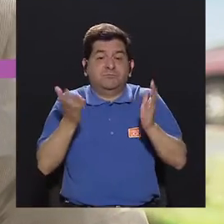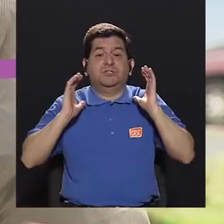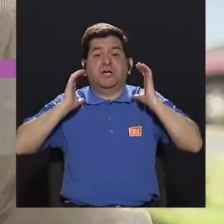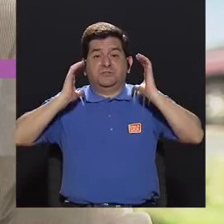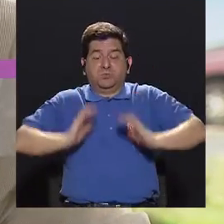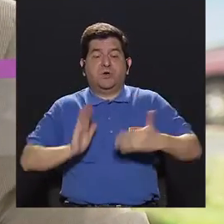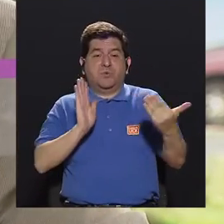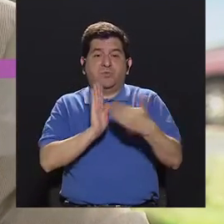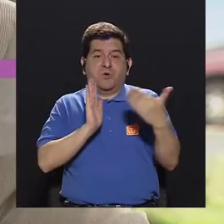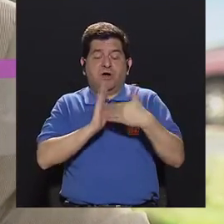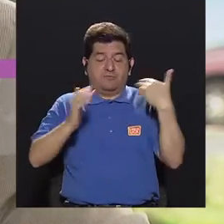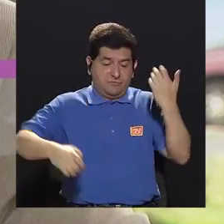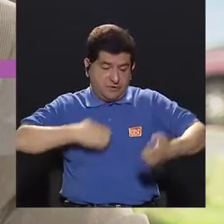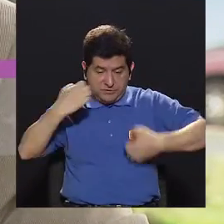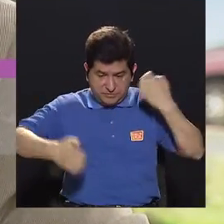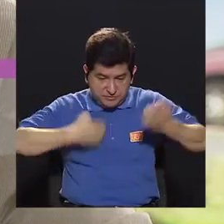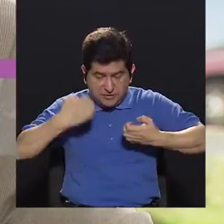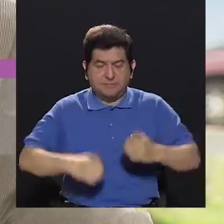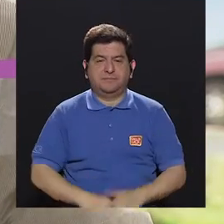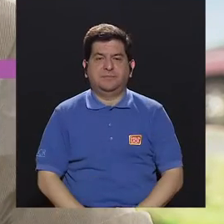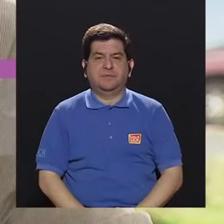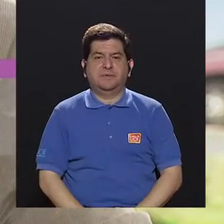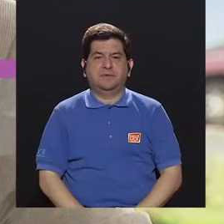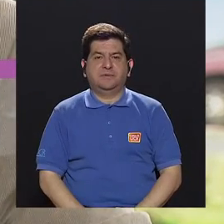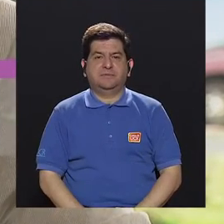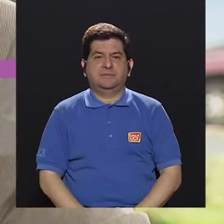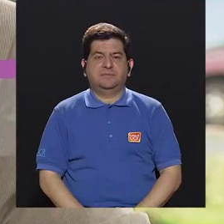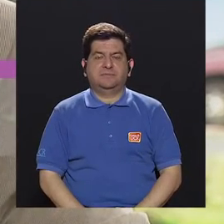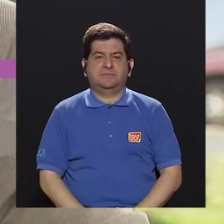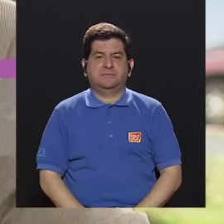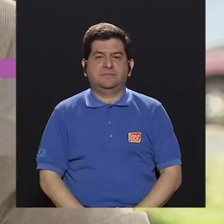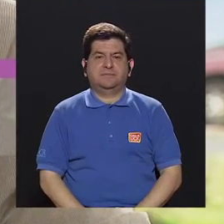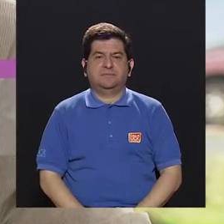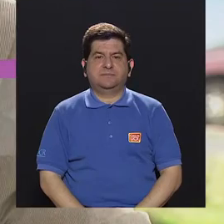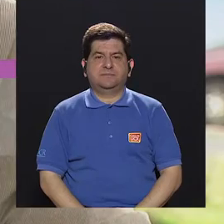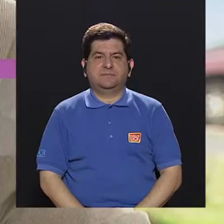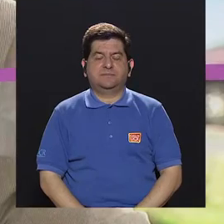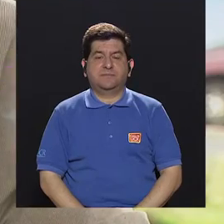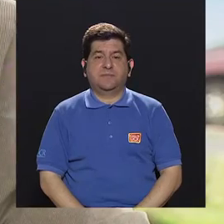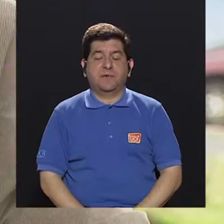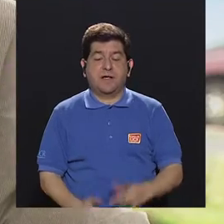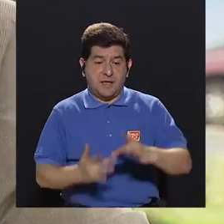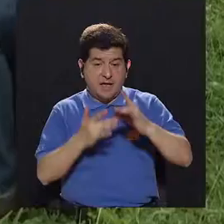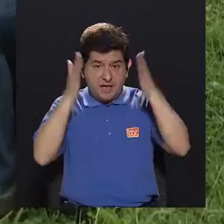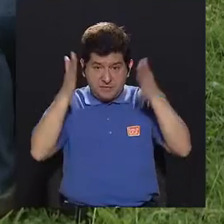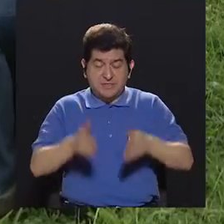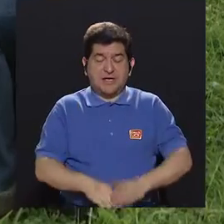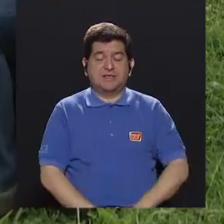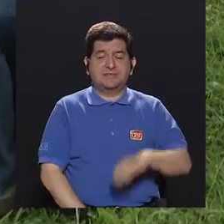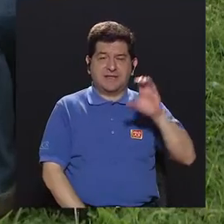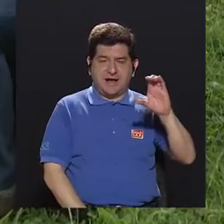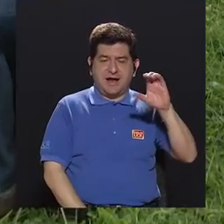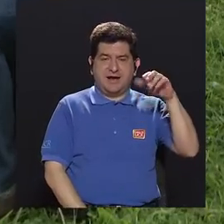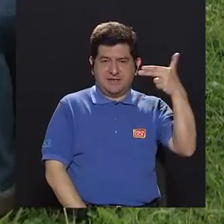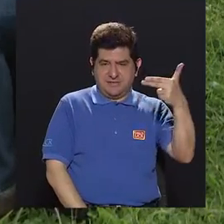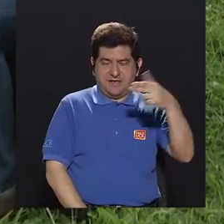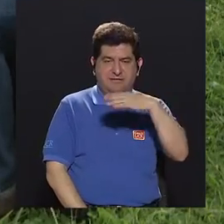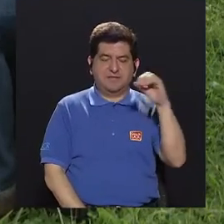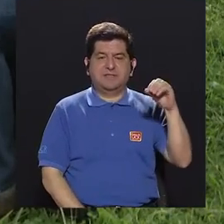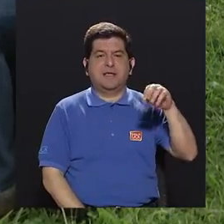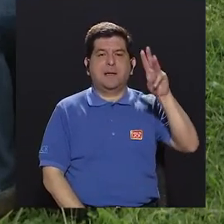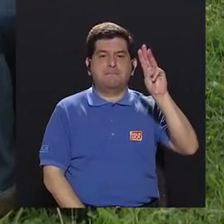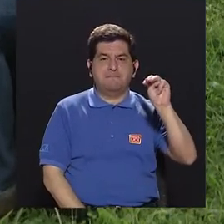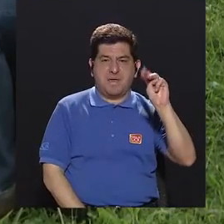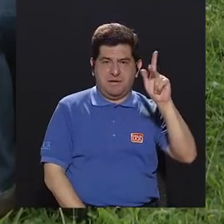cómo el cuerpo afecta nuestras emociones. Para ello contamos con la experta Carla Chávez y Mirna